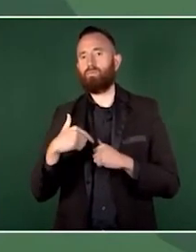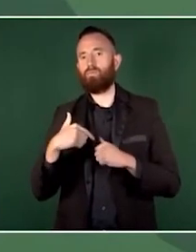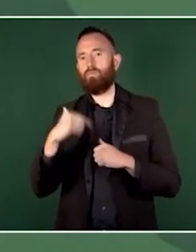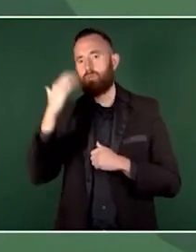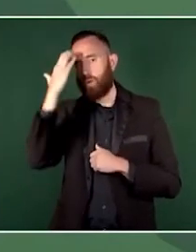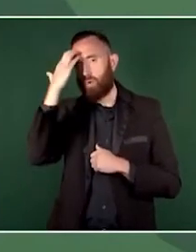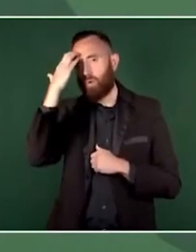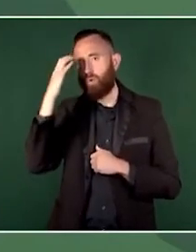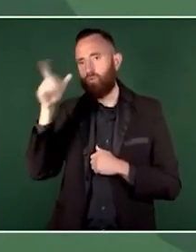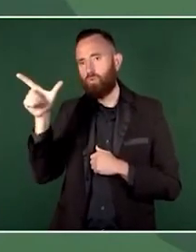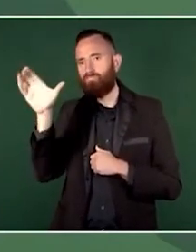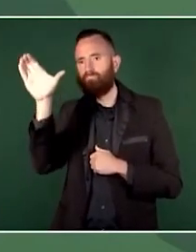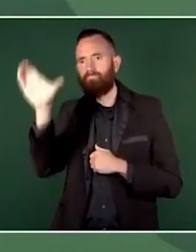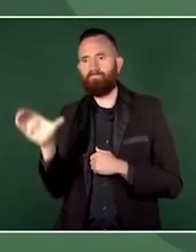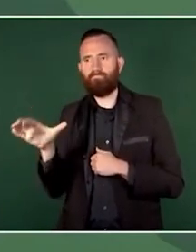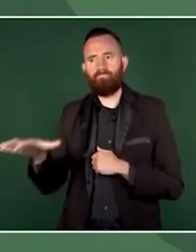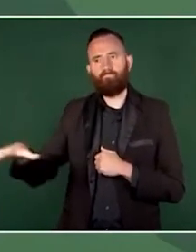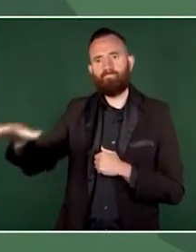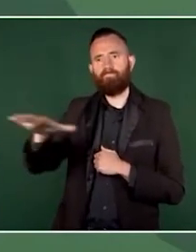al dedillo